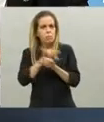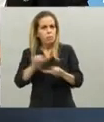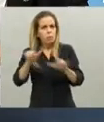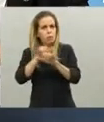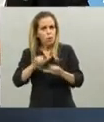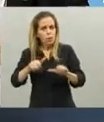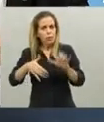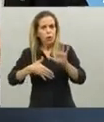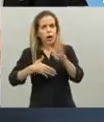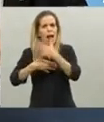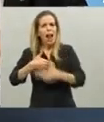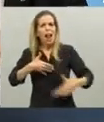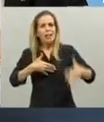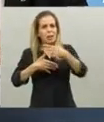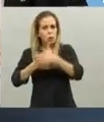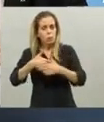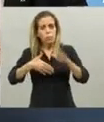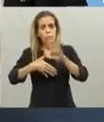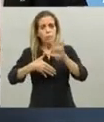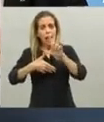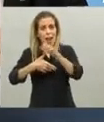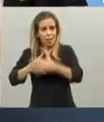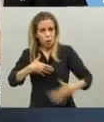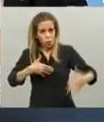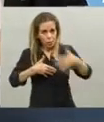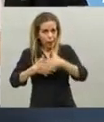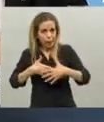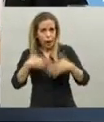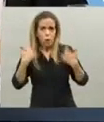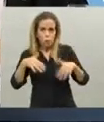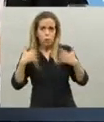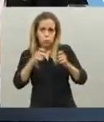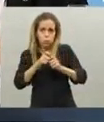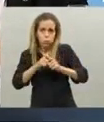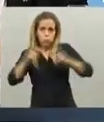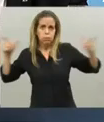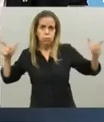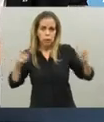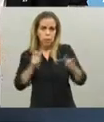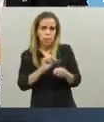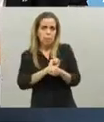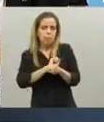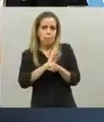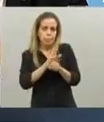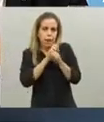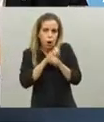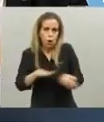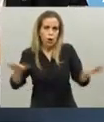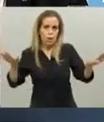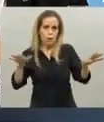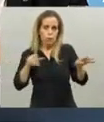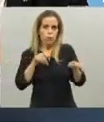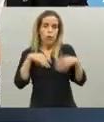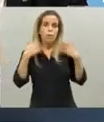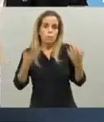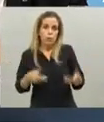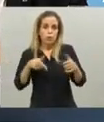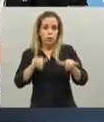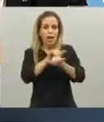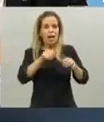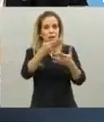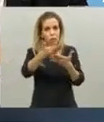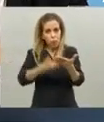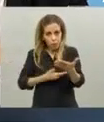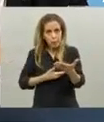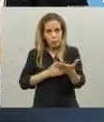Latinoamérica como el epicentro hoy de los contagios en la pandemia. Por eso, ante esta situación y con estos datos que hoy tenemos, tomamos las